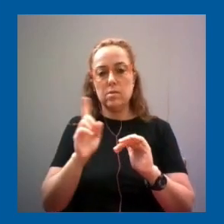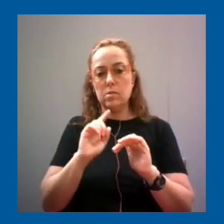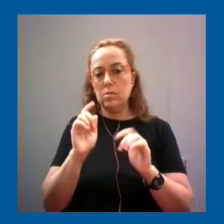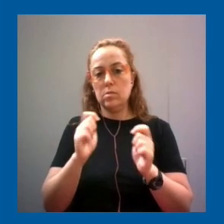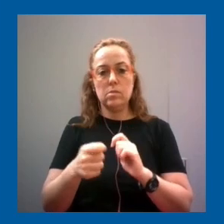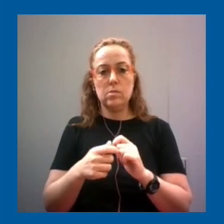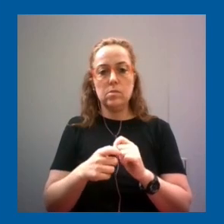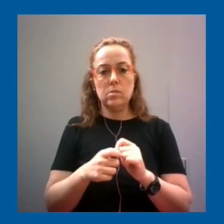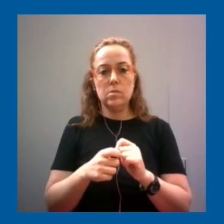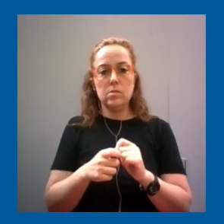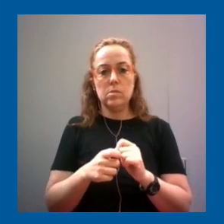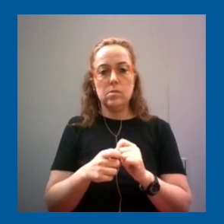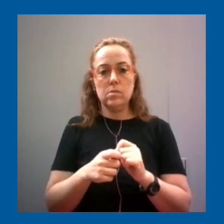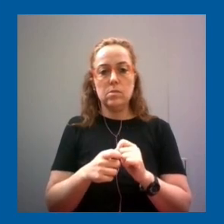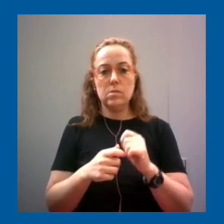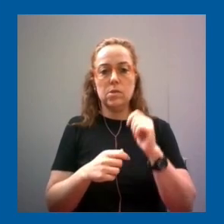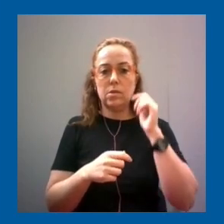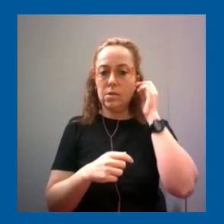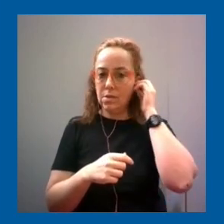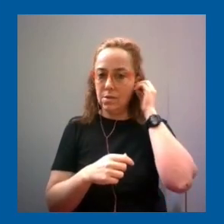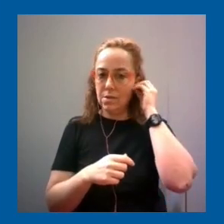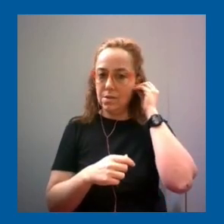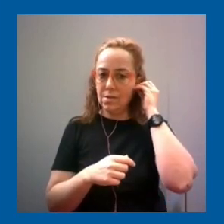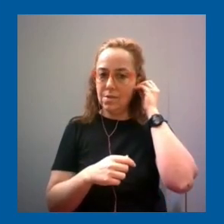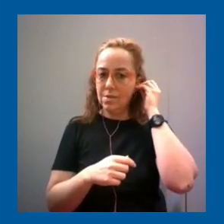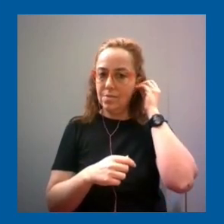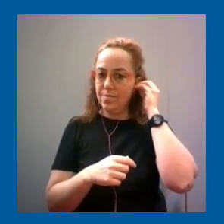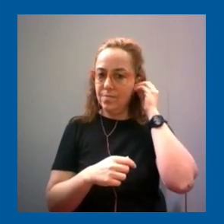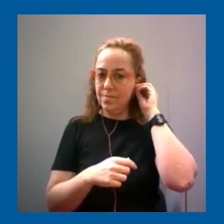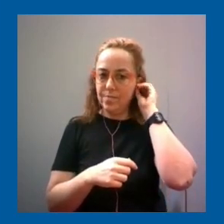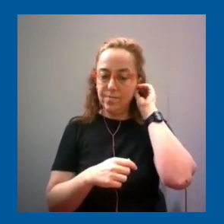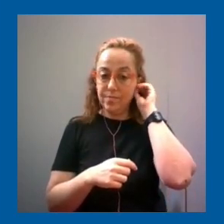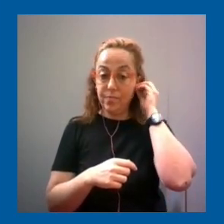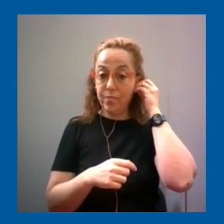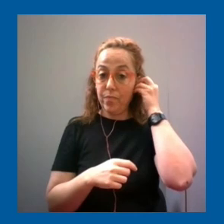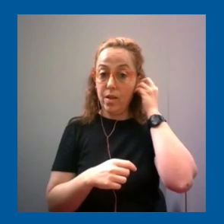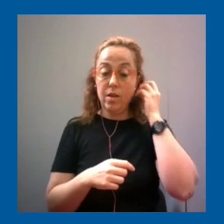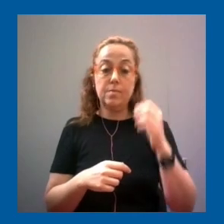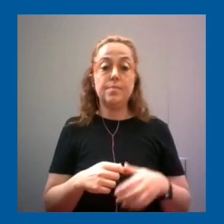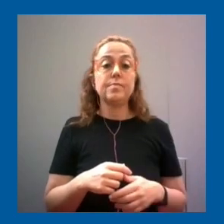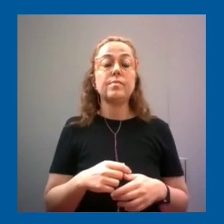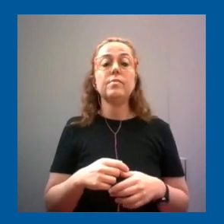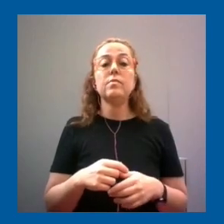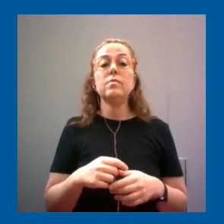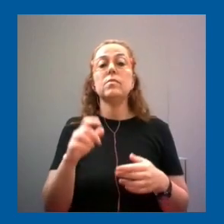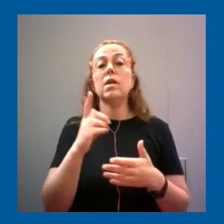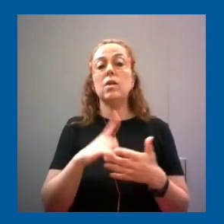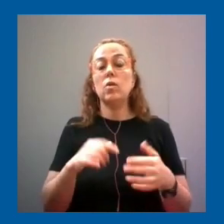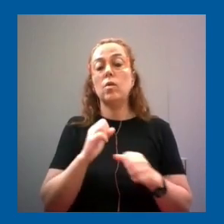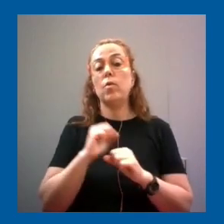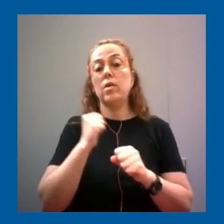literacidades ha avanzado e incluso en la literatura se puede trabajar cuestiones de computación